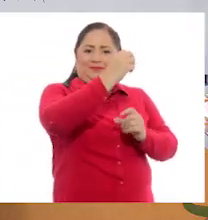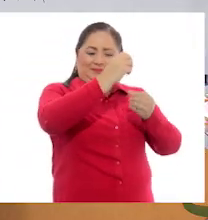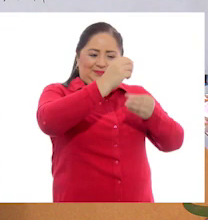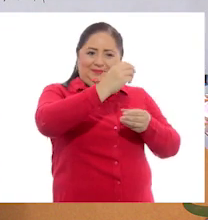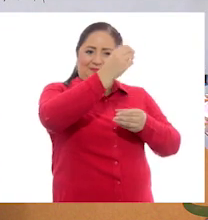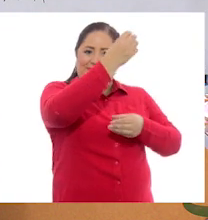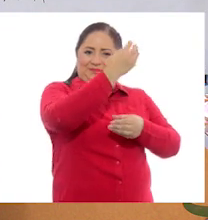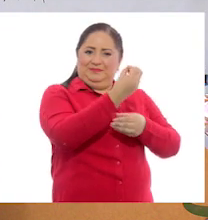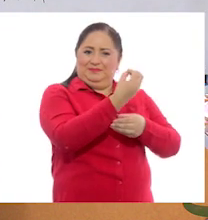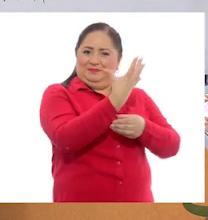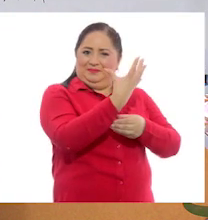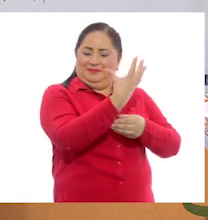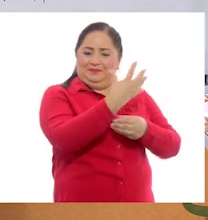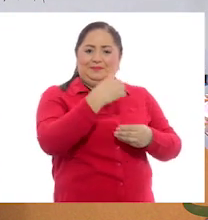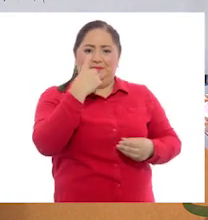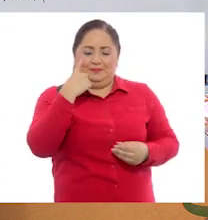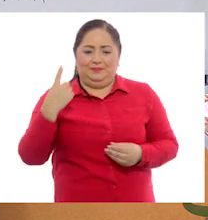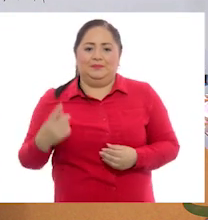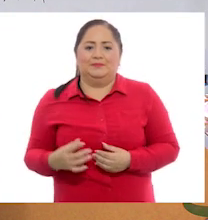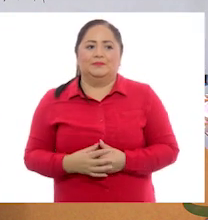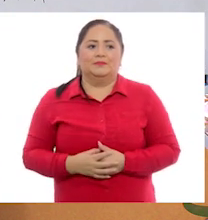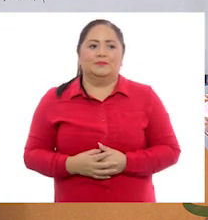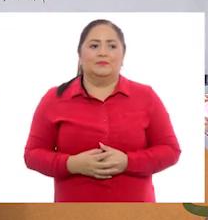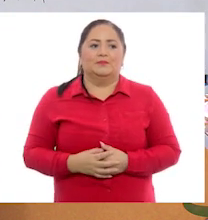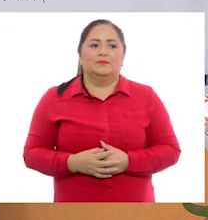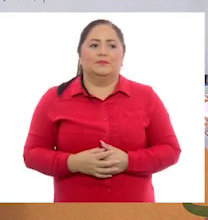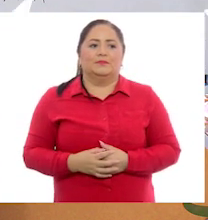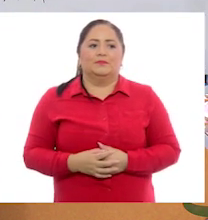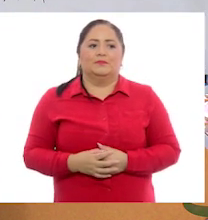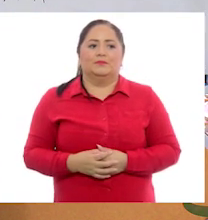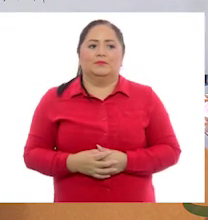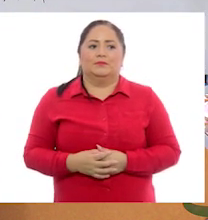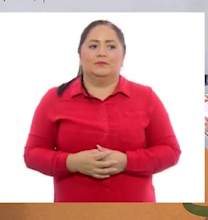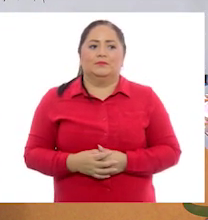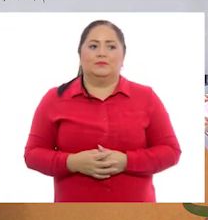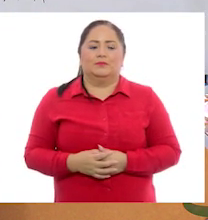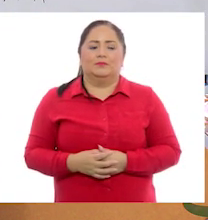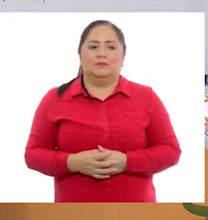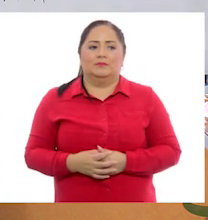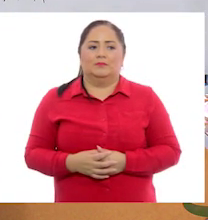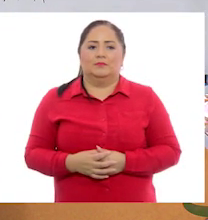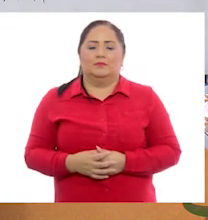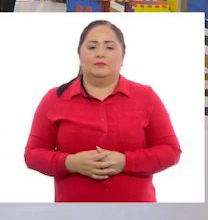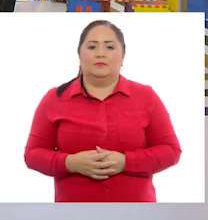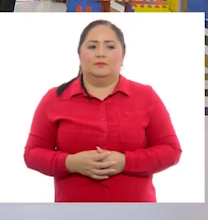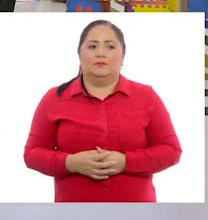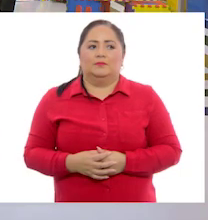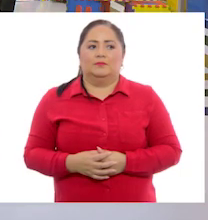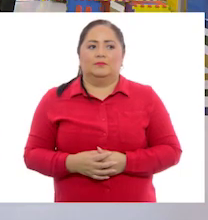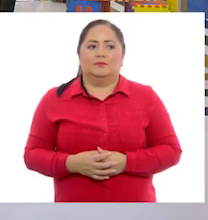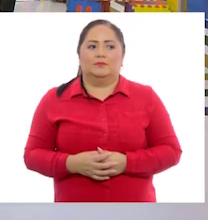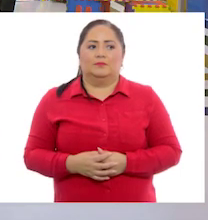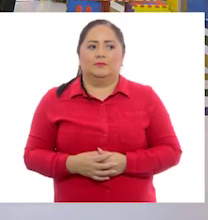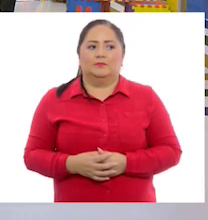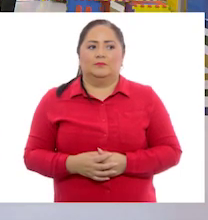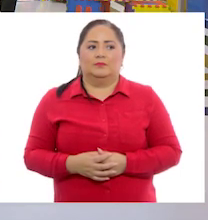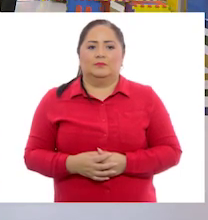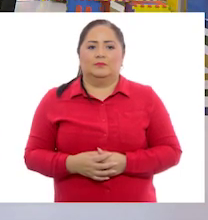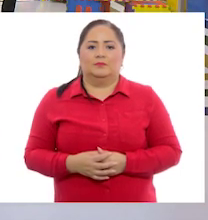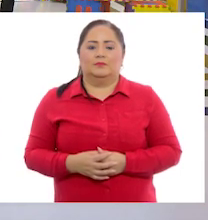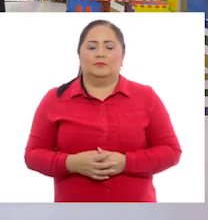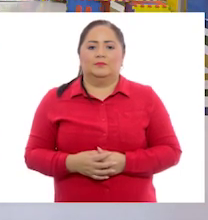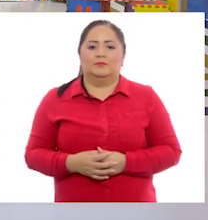Muy bien. Un paraguas como este, pero del lado derecho del zapato. Un paraguas